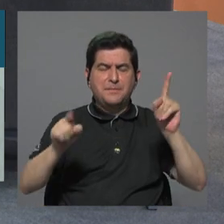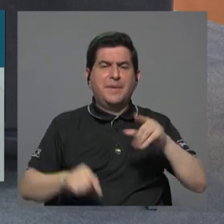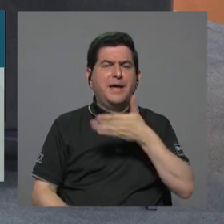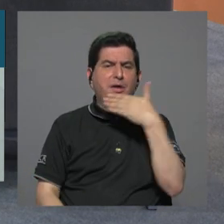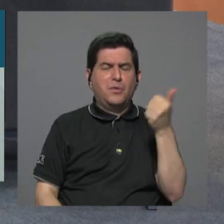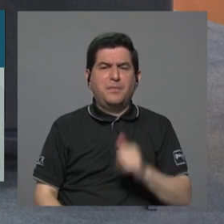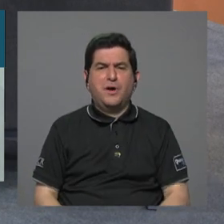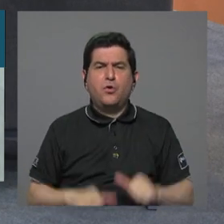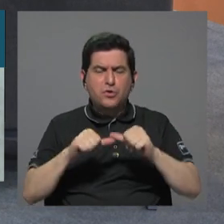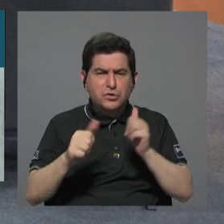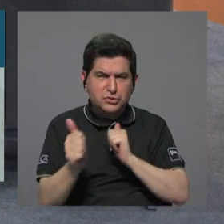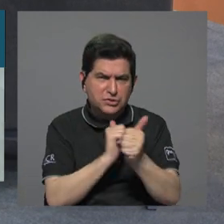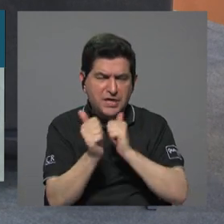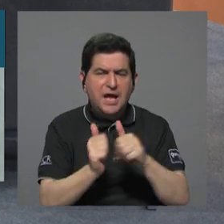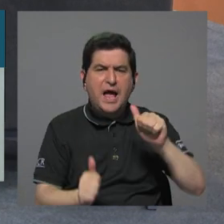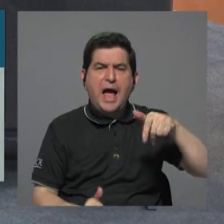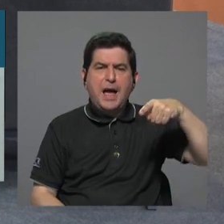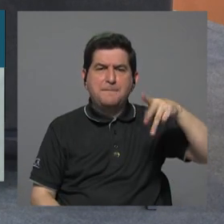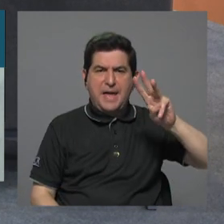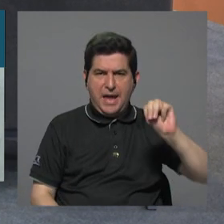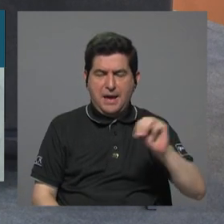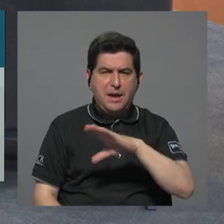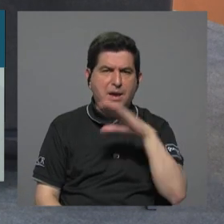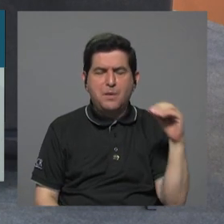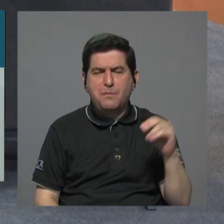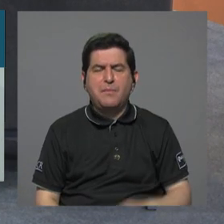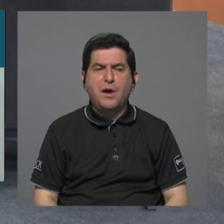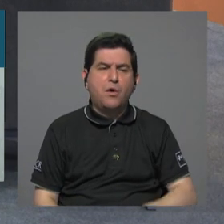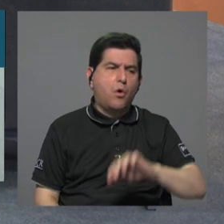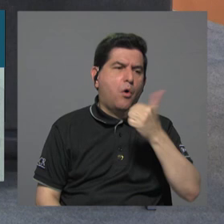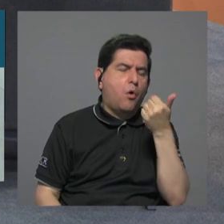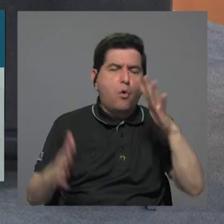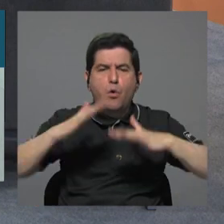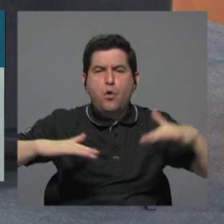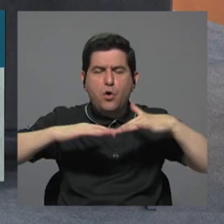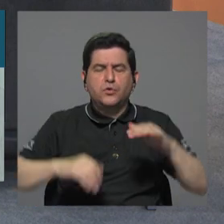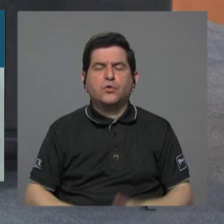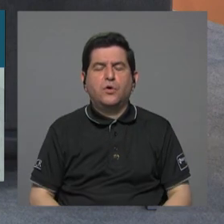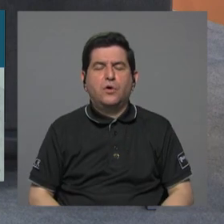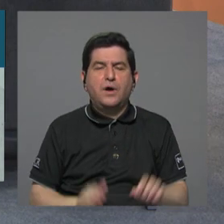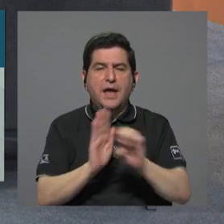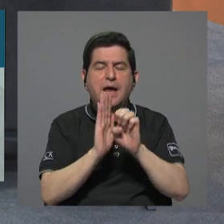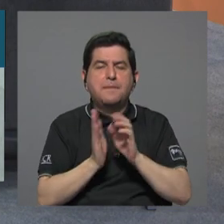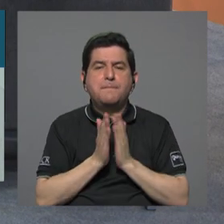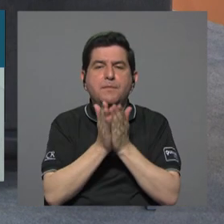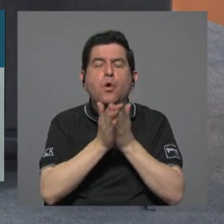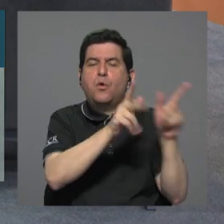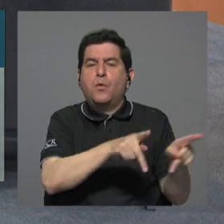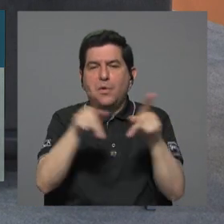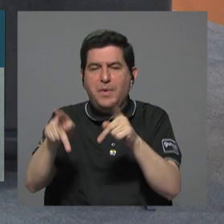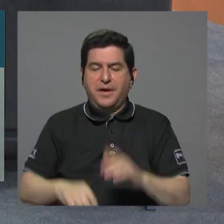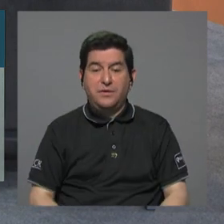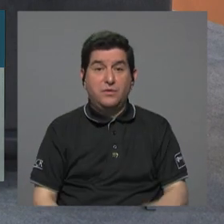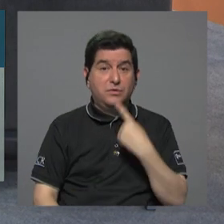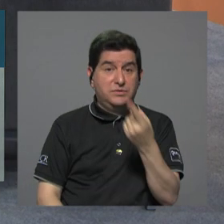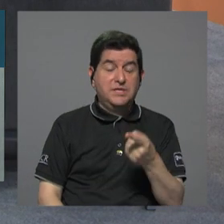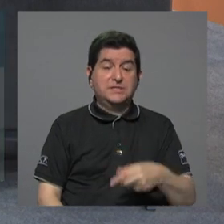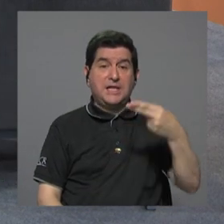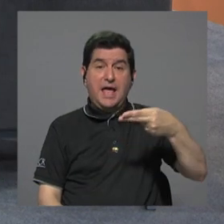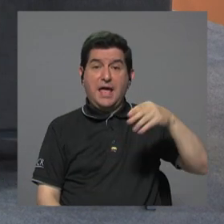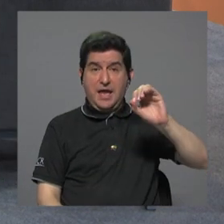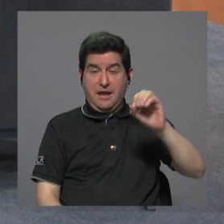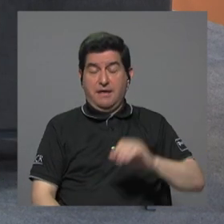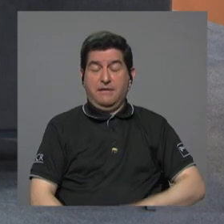mejor que siga compitiendo con APM o que se dedique a otro ámbito como el de los cruceros eso dice Hillary Obando